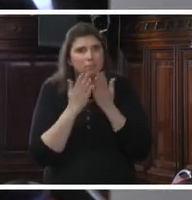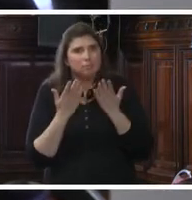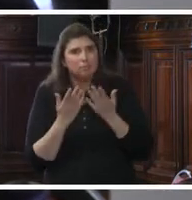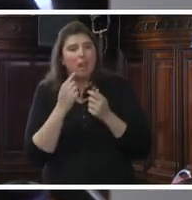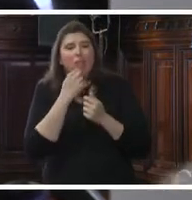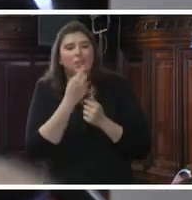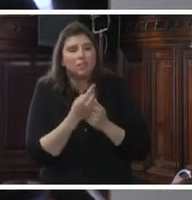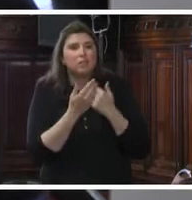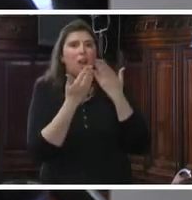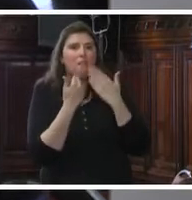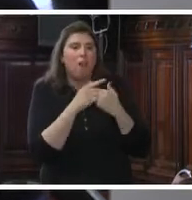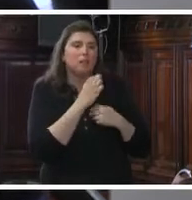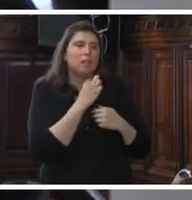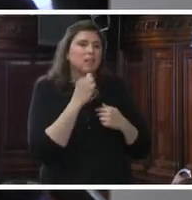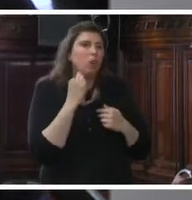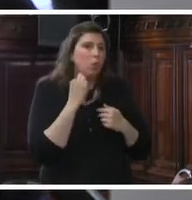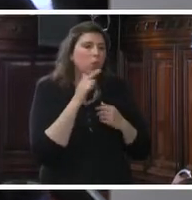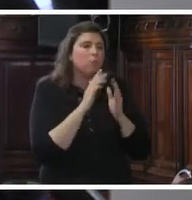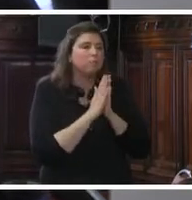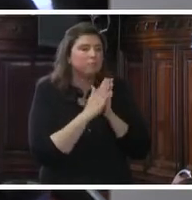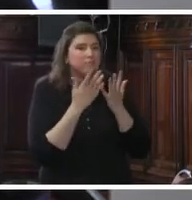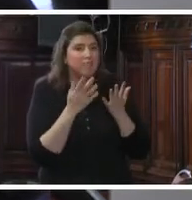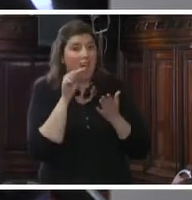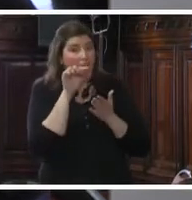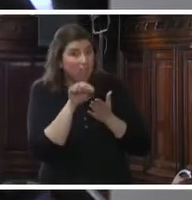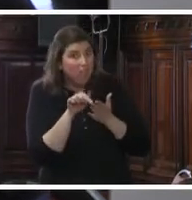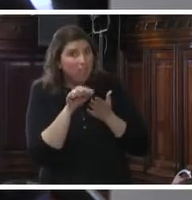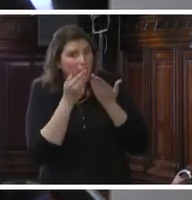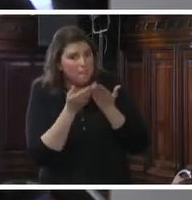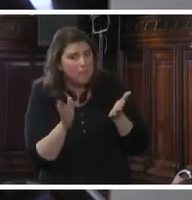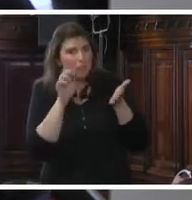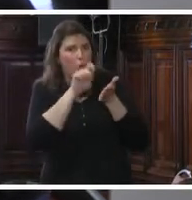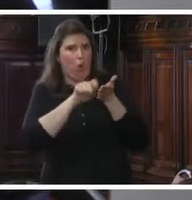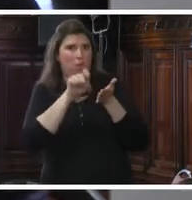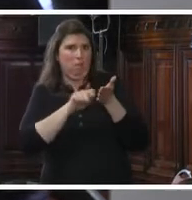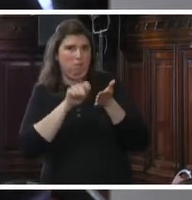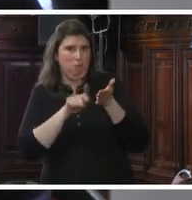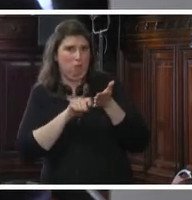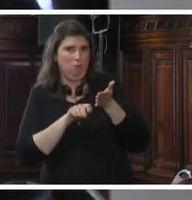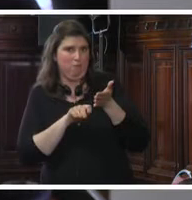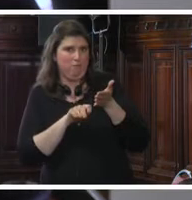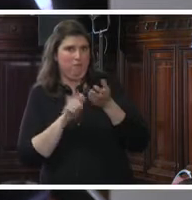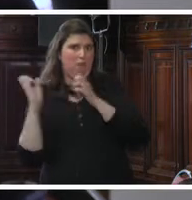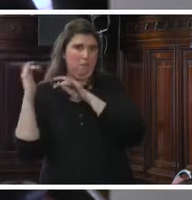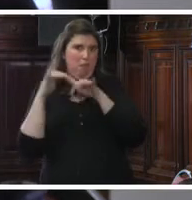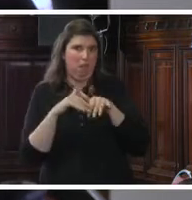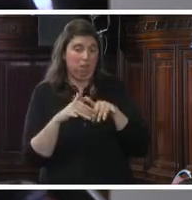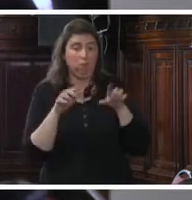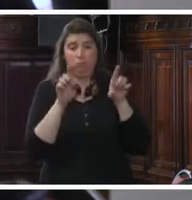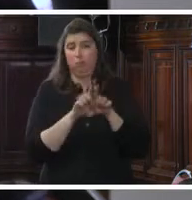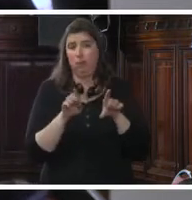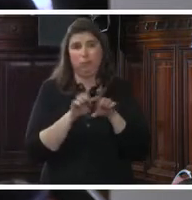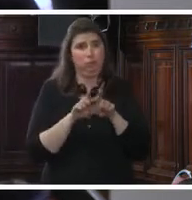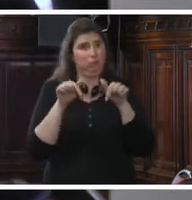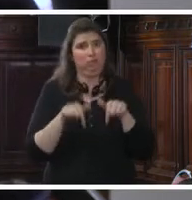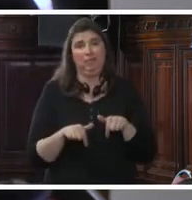y fue a raíz de eso que empezamos a hacer un registro de desplazados internos. Lo mismo va a acontecer aquí, va a ser muy